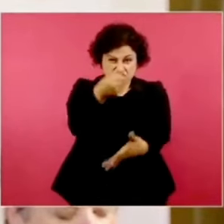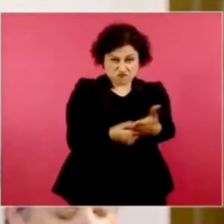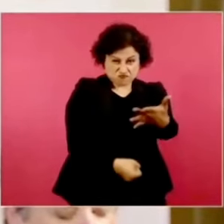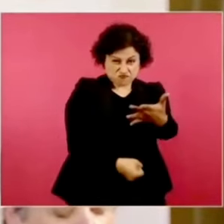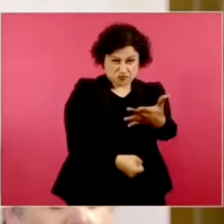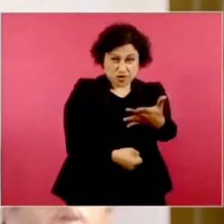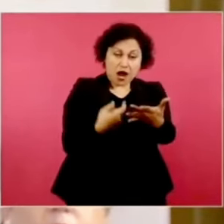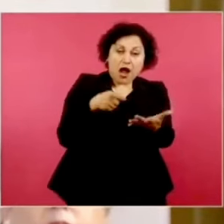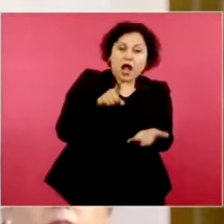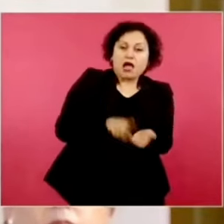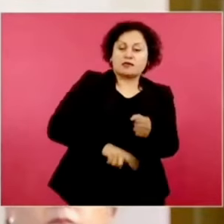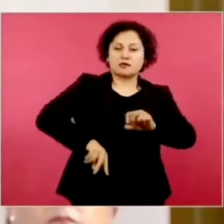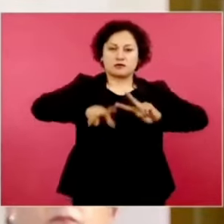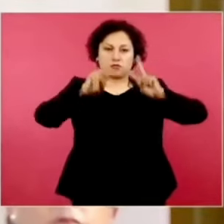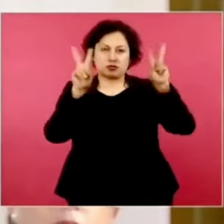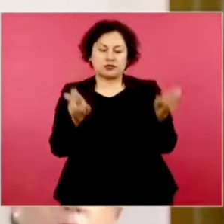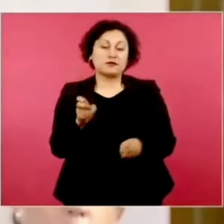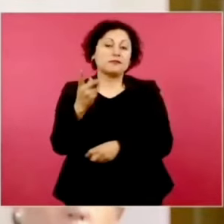políticos,